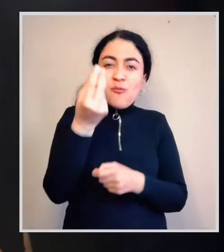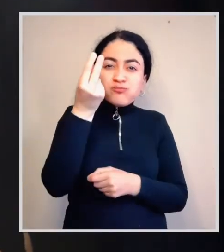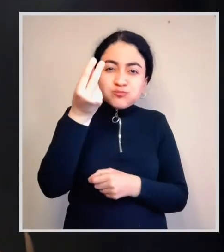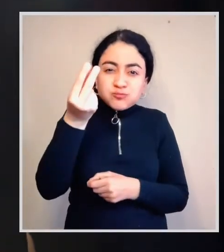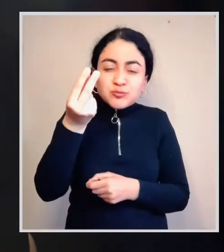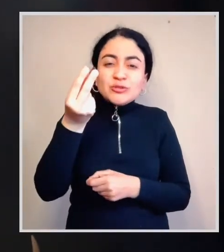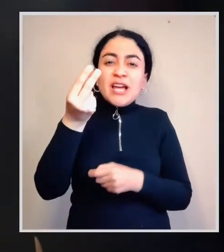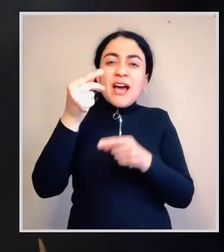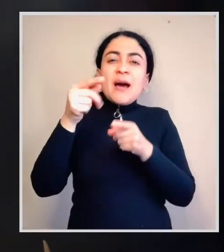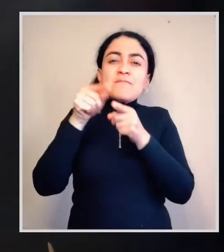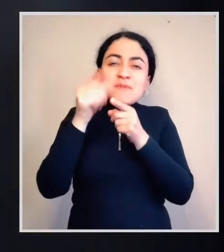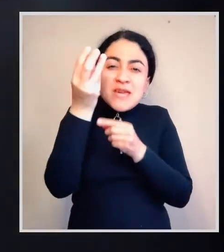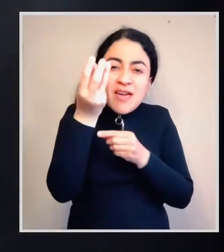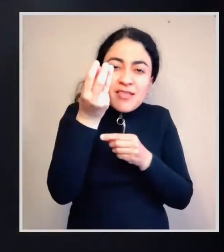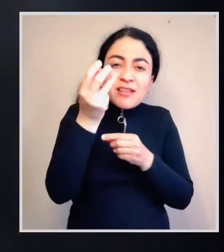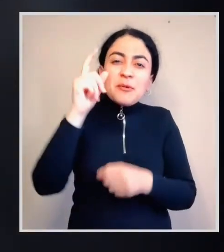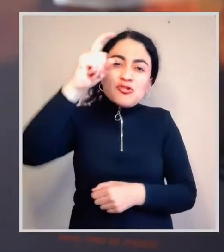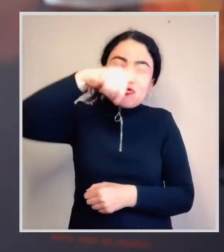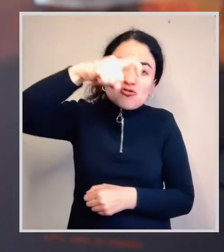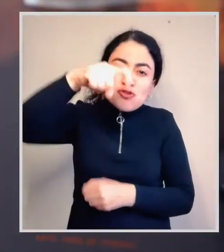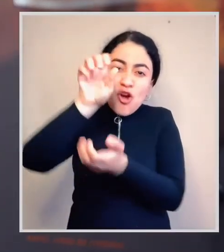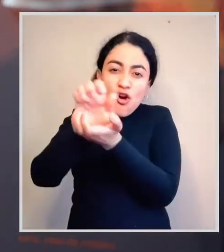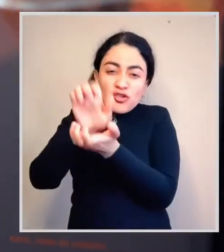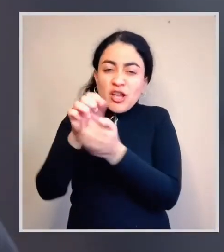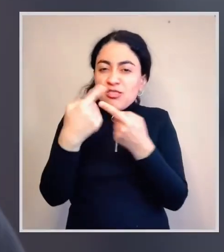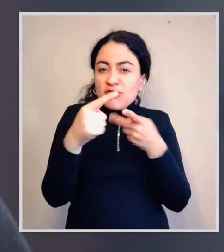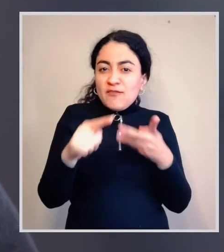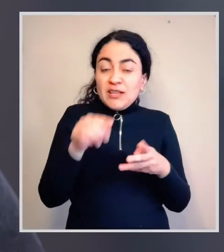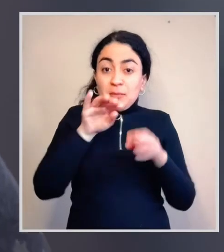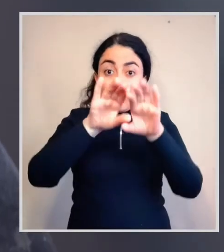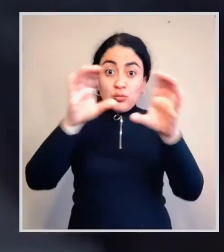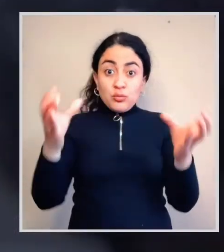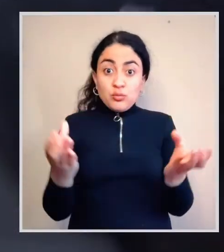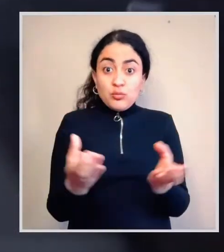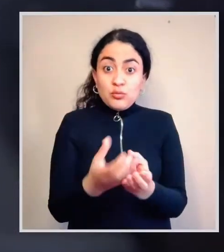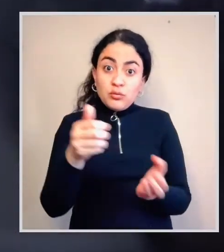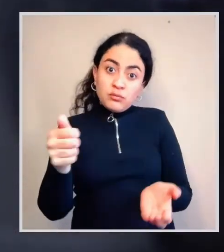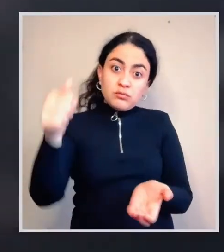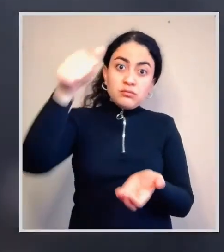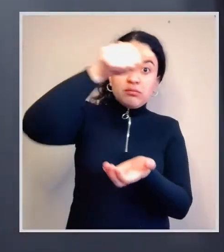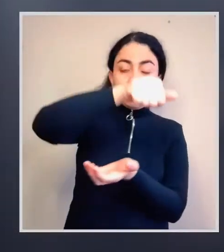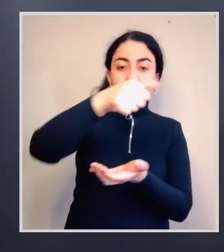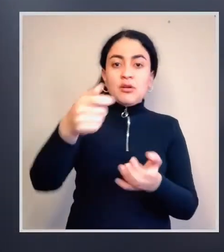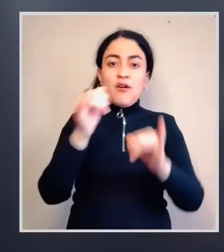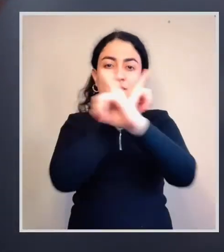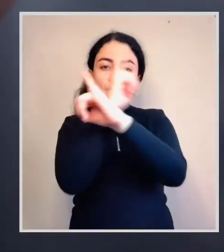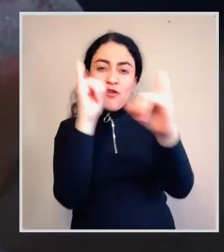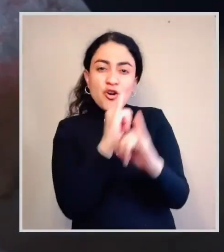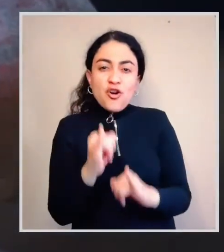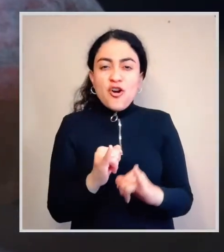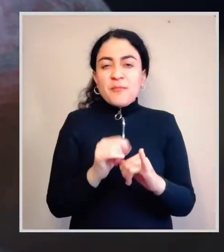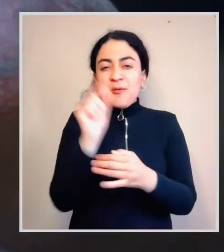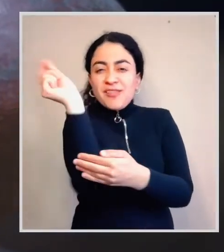de los anzuelos de concha. Una colección de vasijas de cerámica muestra la evolución de las formas y